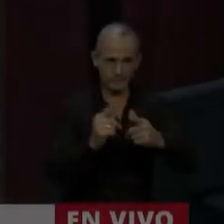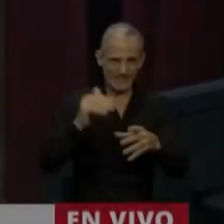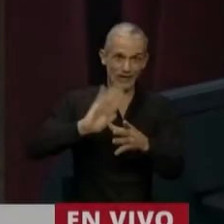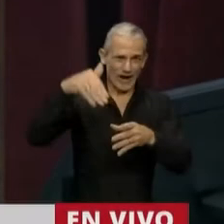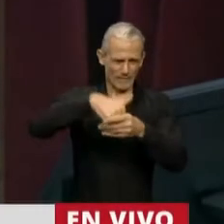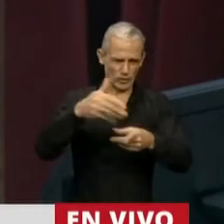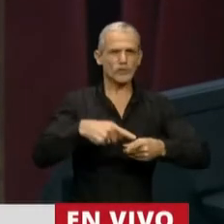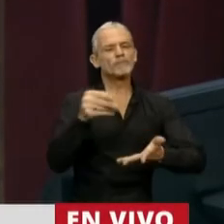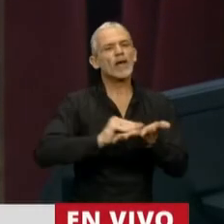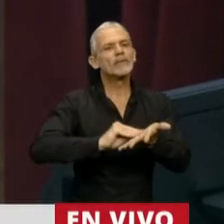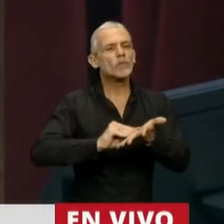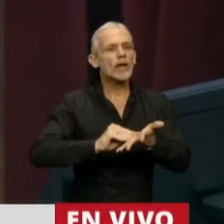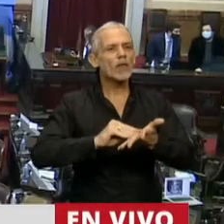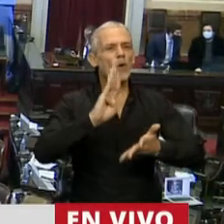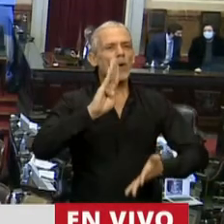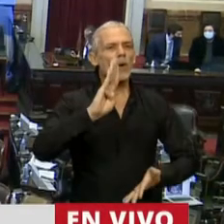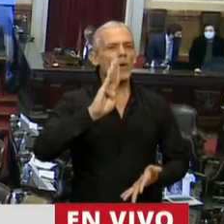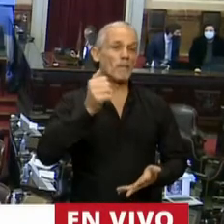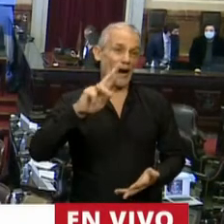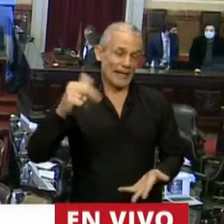Tiene la palabra el diputado Jorge Vara.